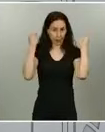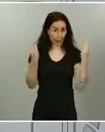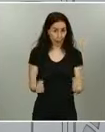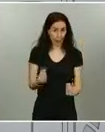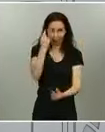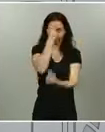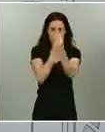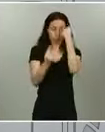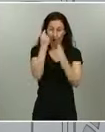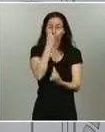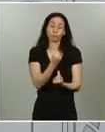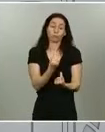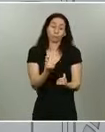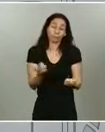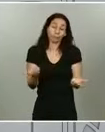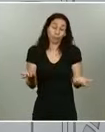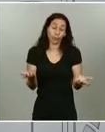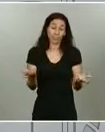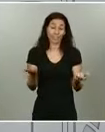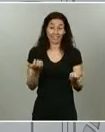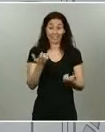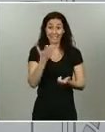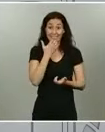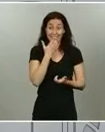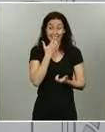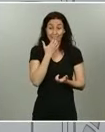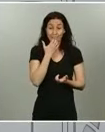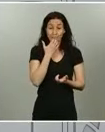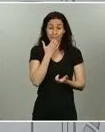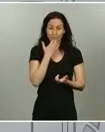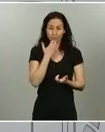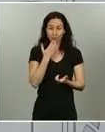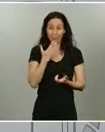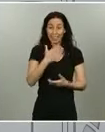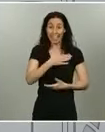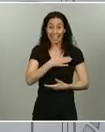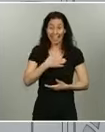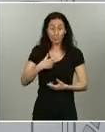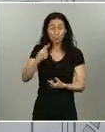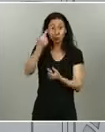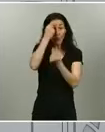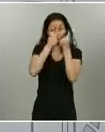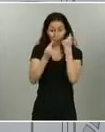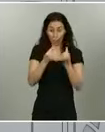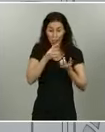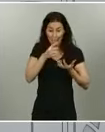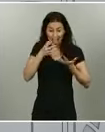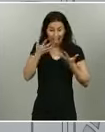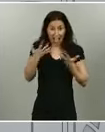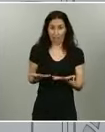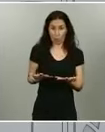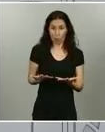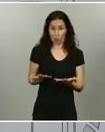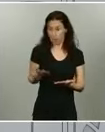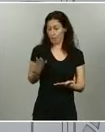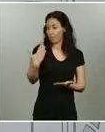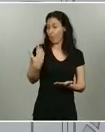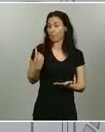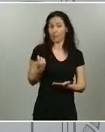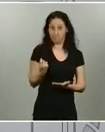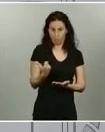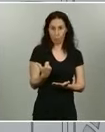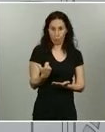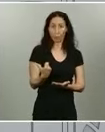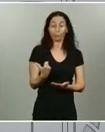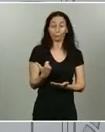Si queremos los datos que acaban de salir del horno, por así decirlo, los datos más recientes, tenemos que entender que en algún momento